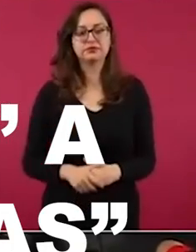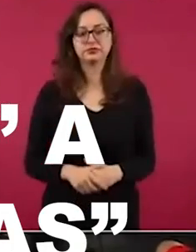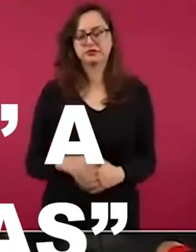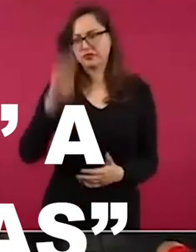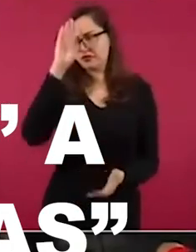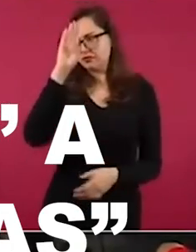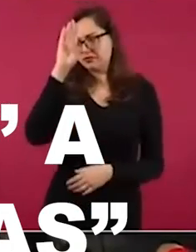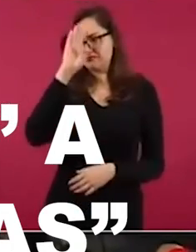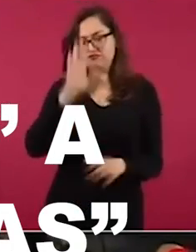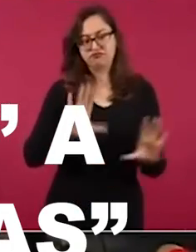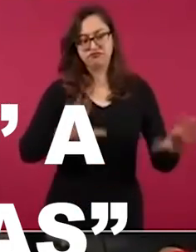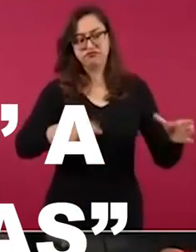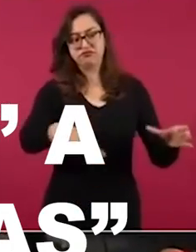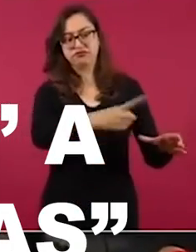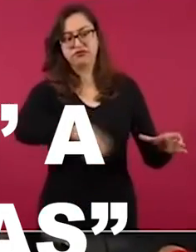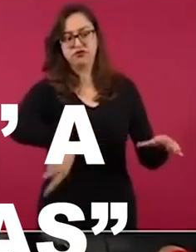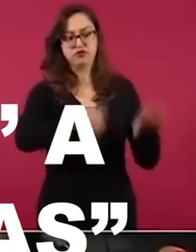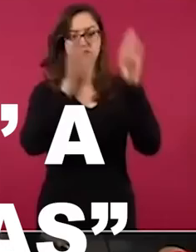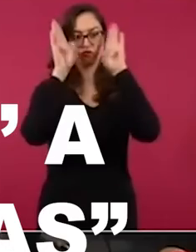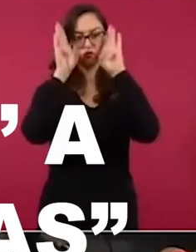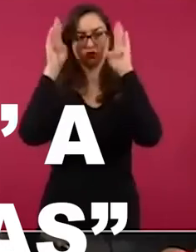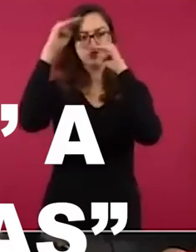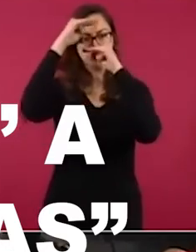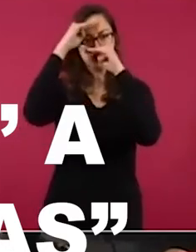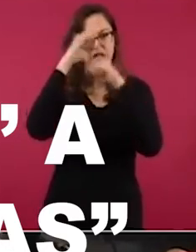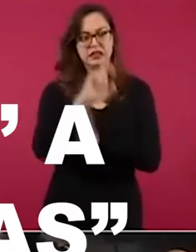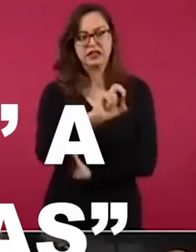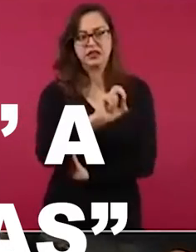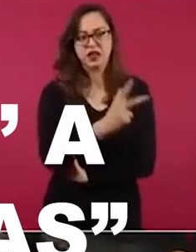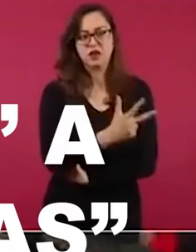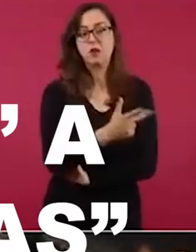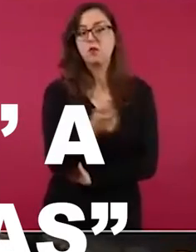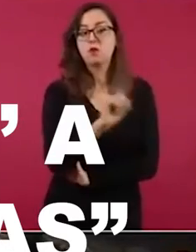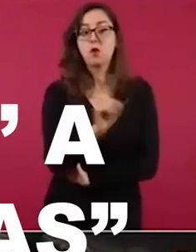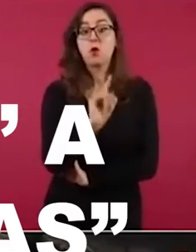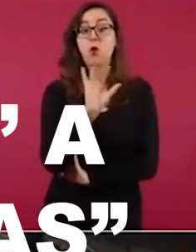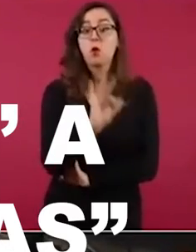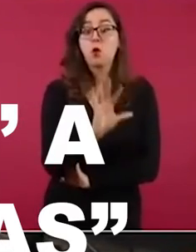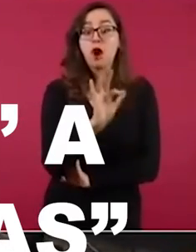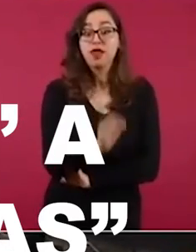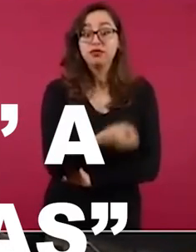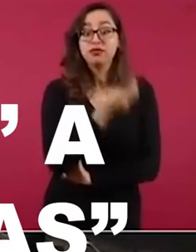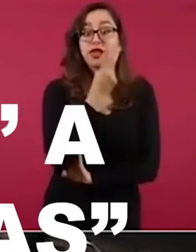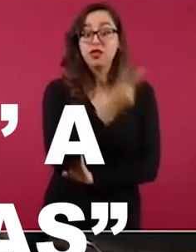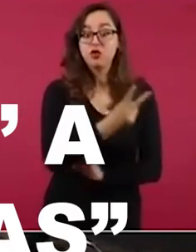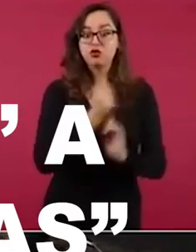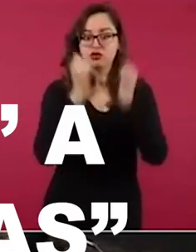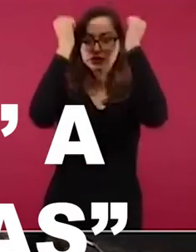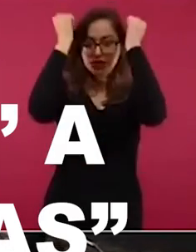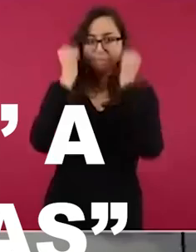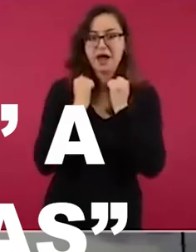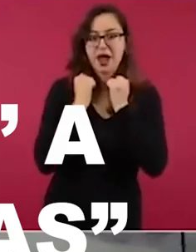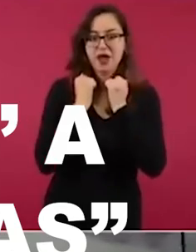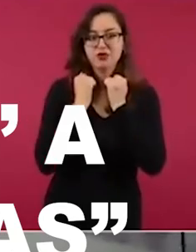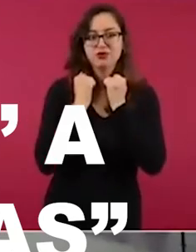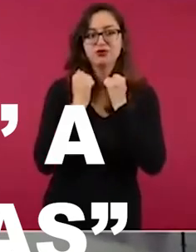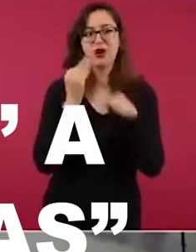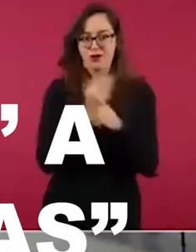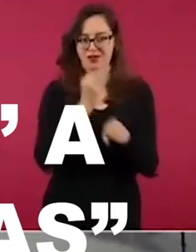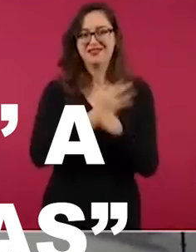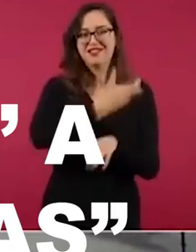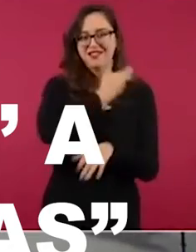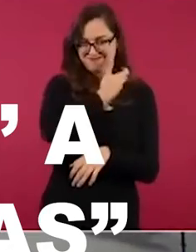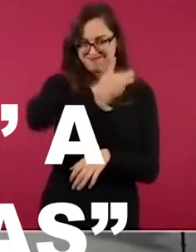38, pero salieron 42. A ver, de una vez vamos a destapar.